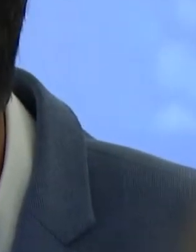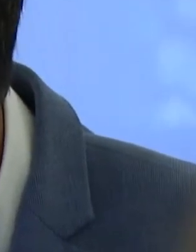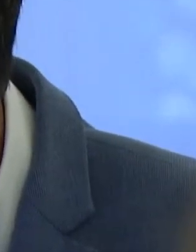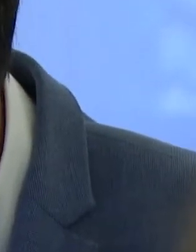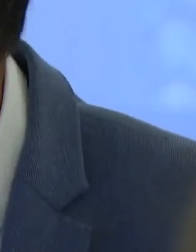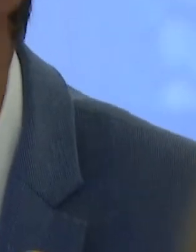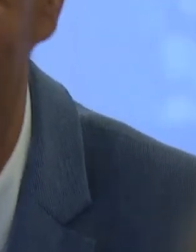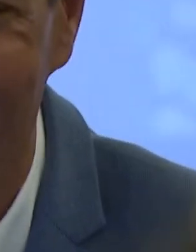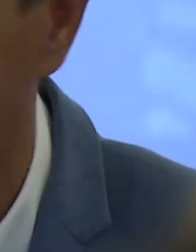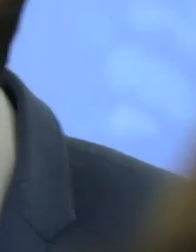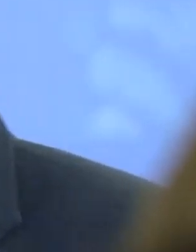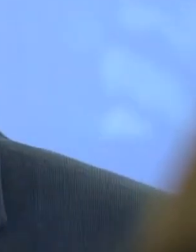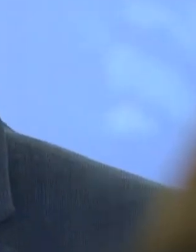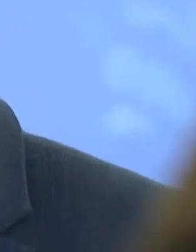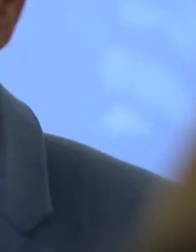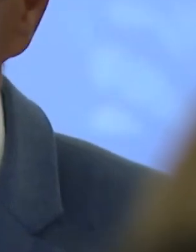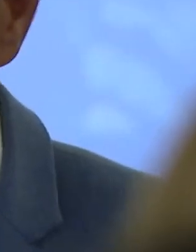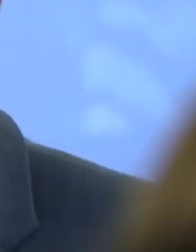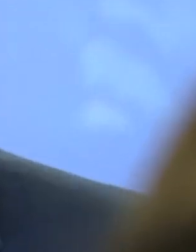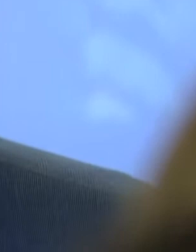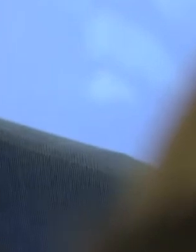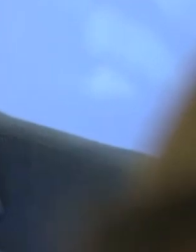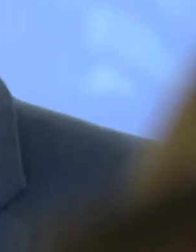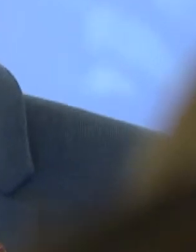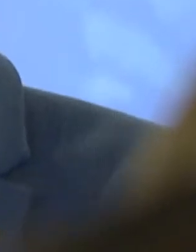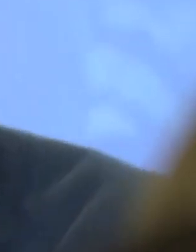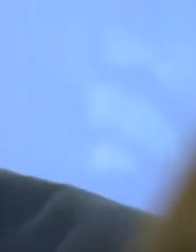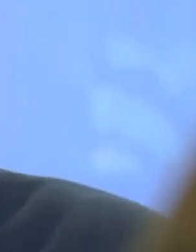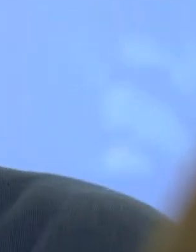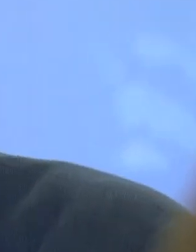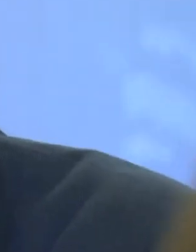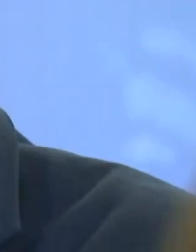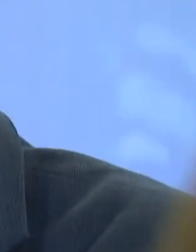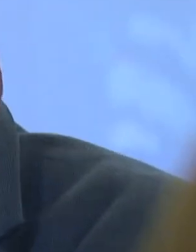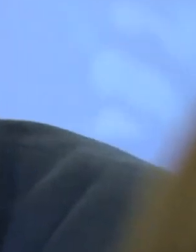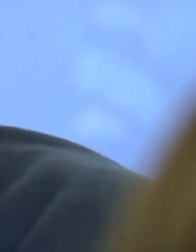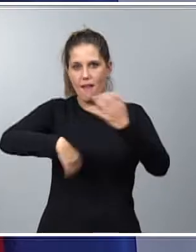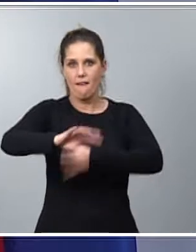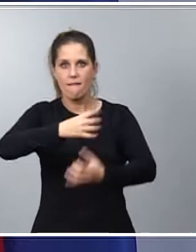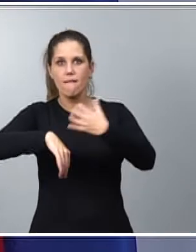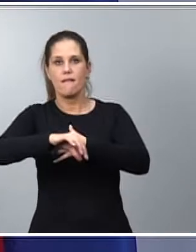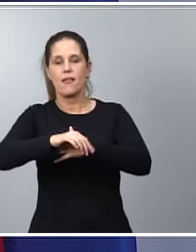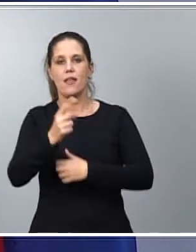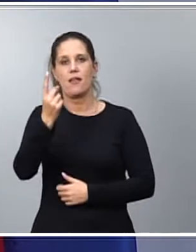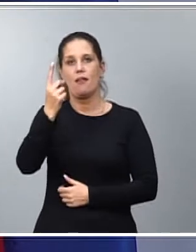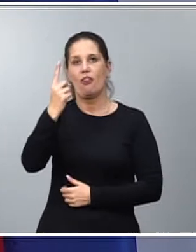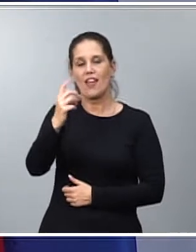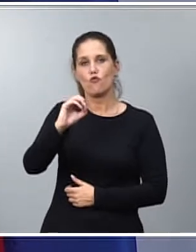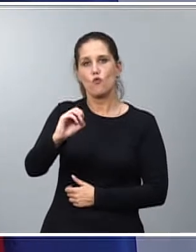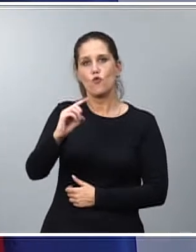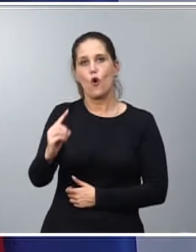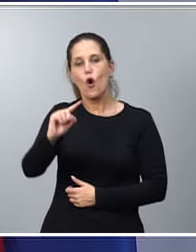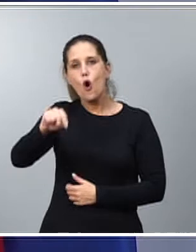precisión, eficiencia energética y economía circular, por importe de 101,8 millones de euros.